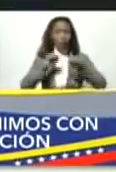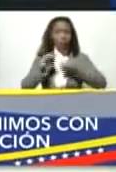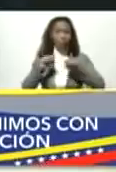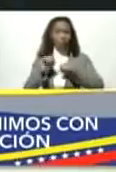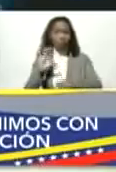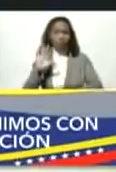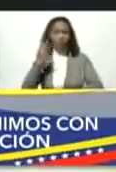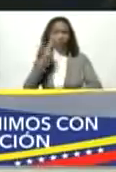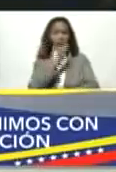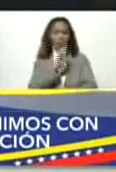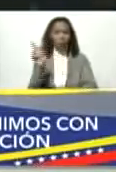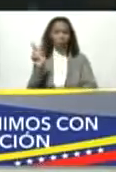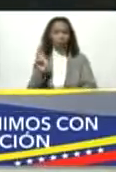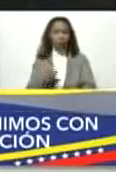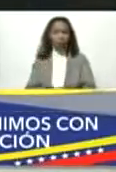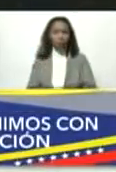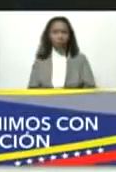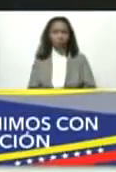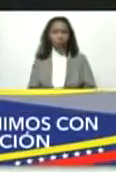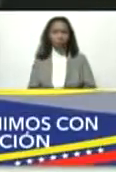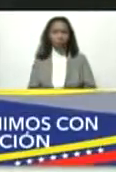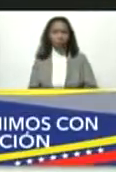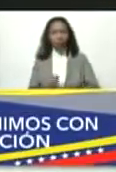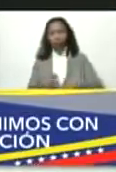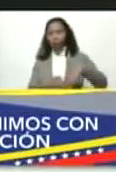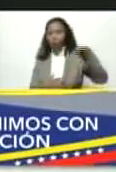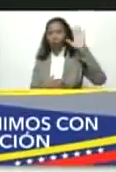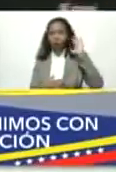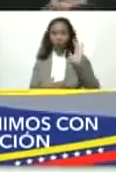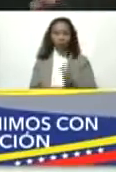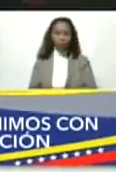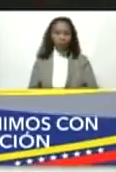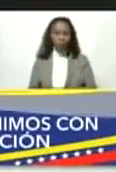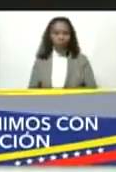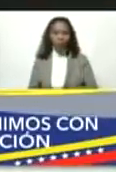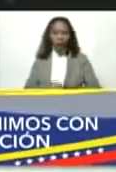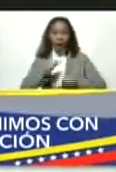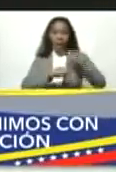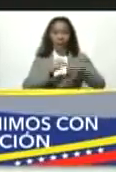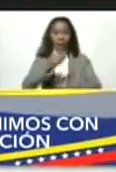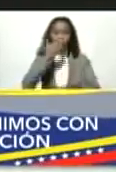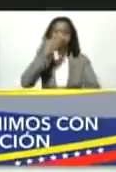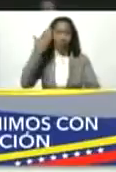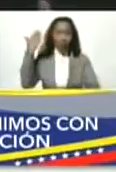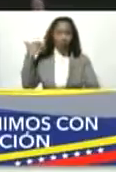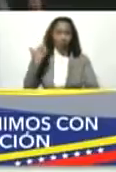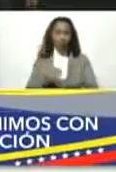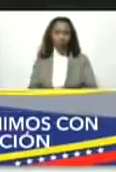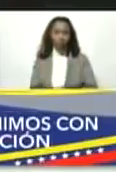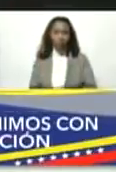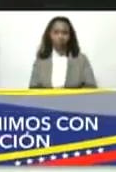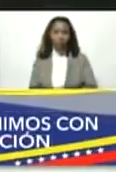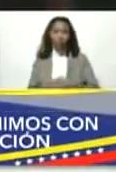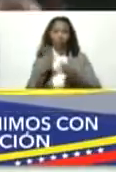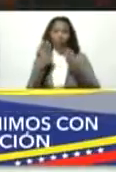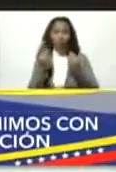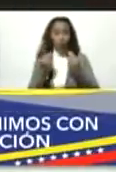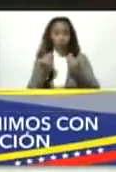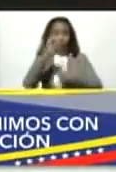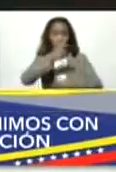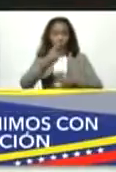quinta república Naguara el siglo pasado muchos de los que nos ven